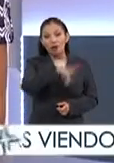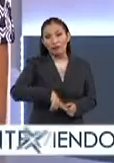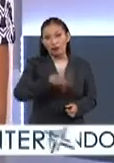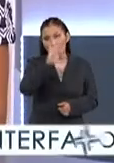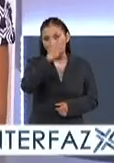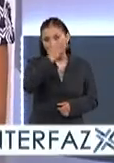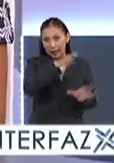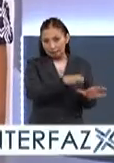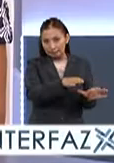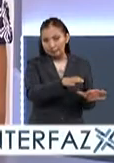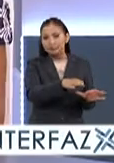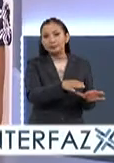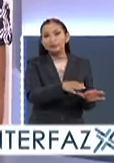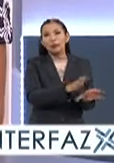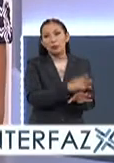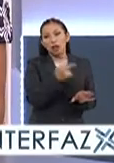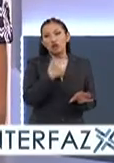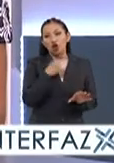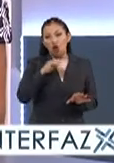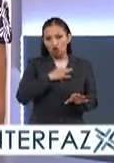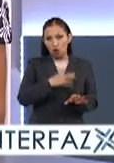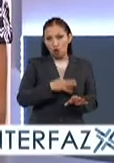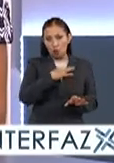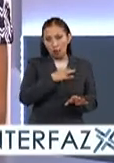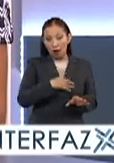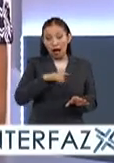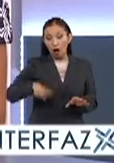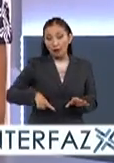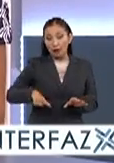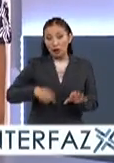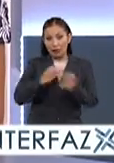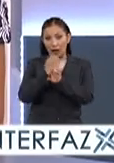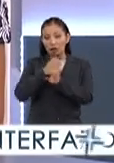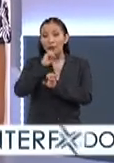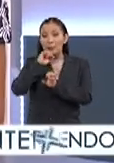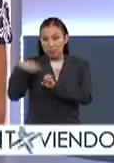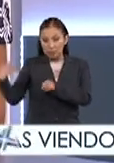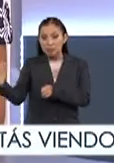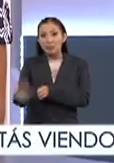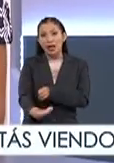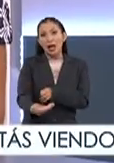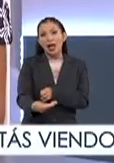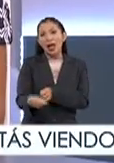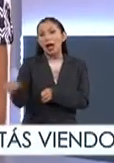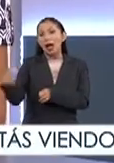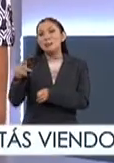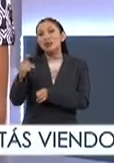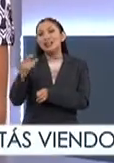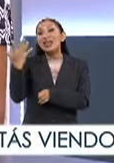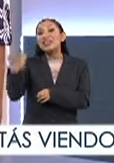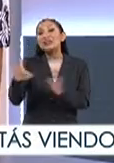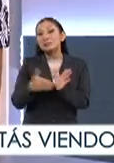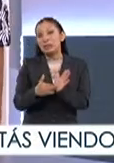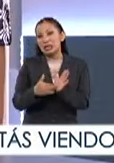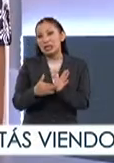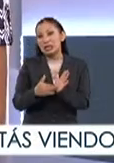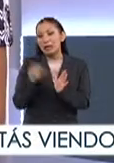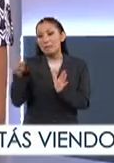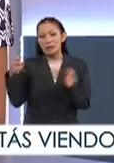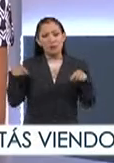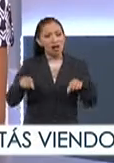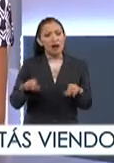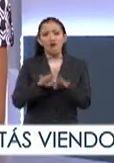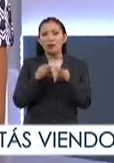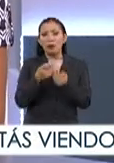federal. Correcto. Porque, bueno, yo soy de Toluca y gobierno del estado también ofrece Proyecta 10.000 y es la misma